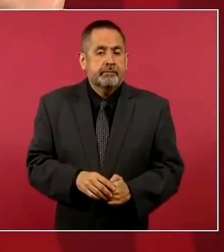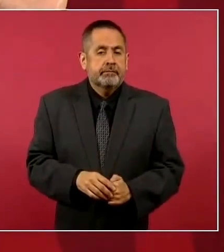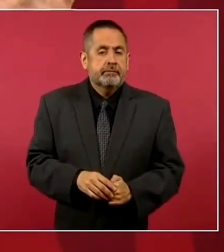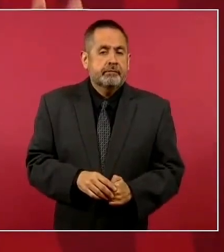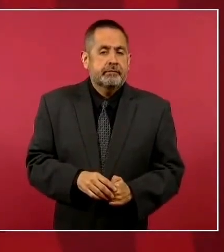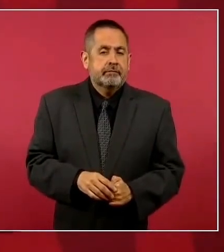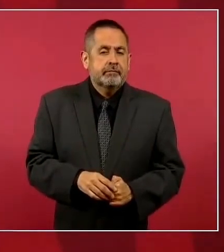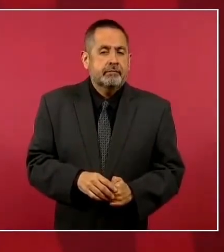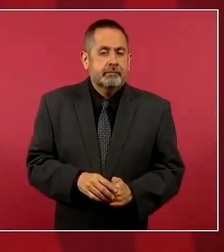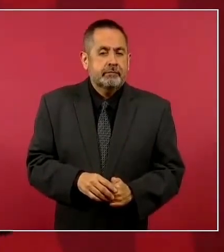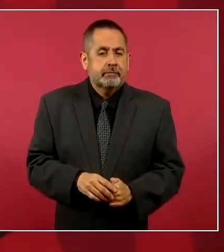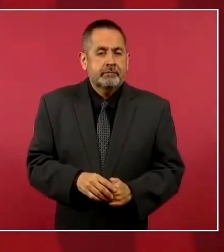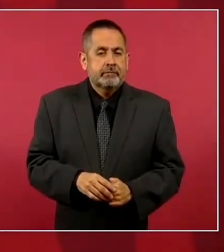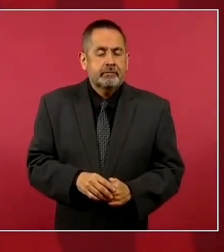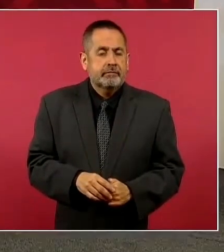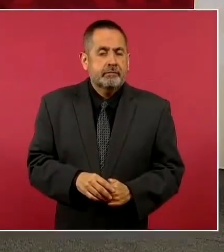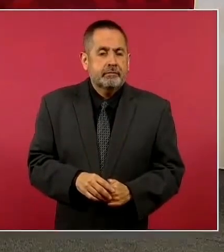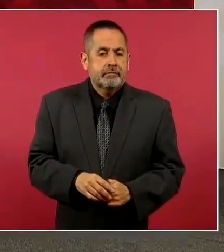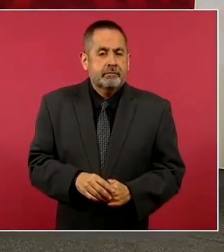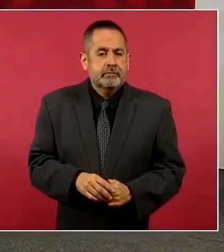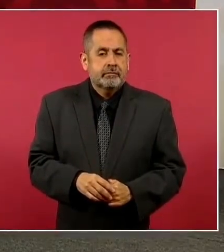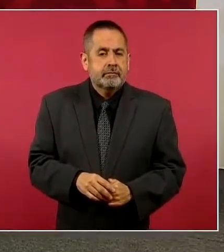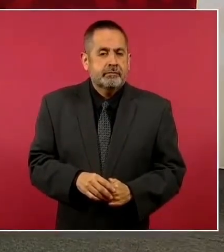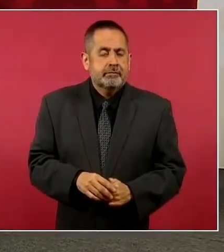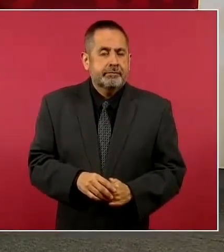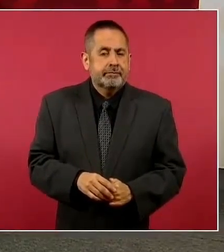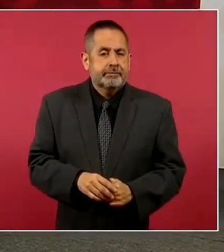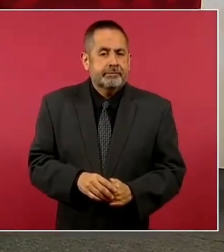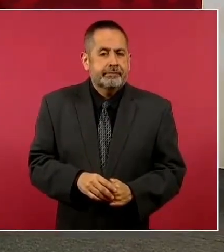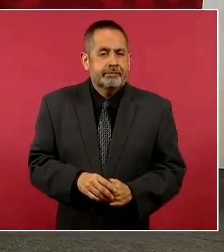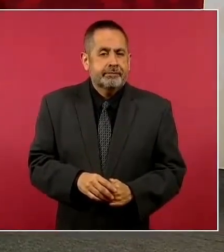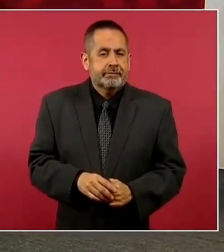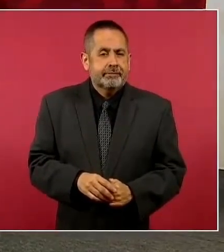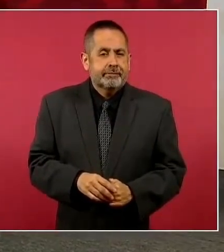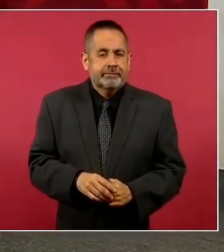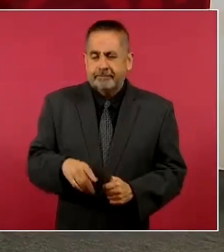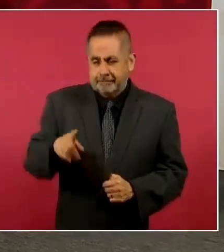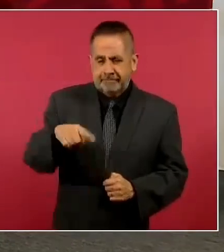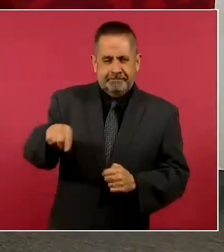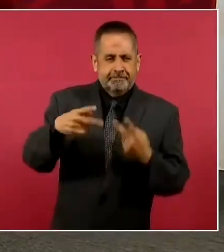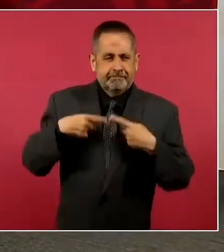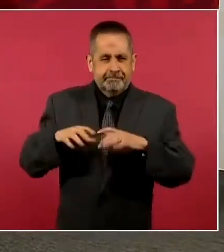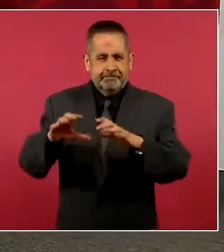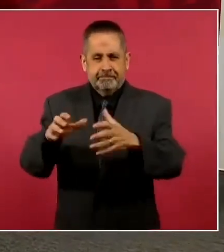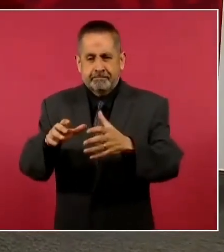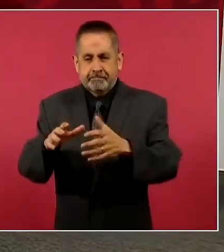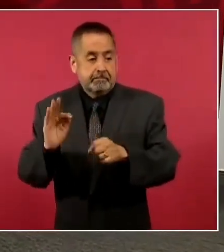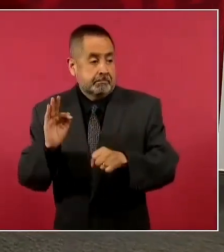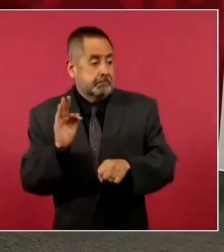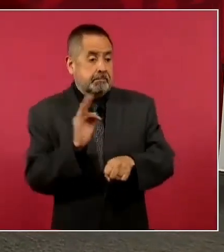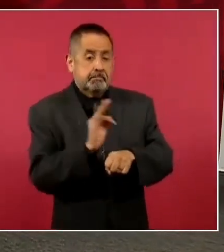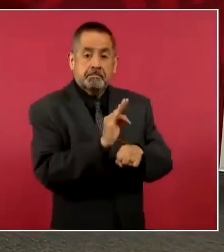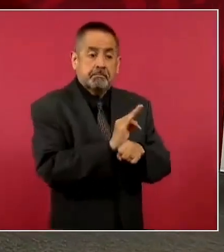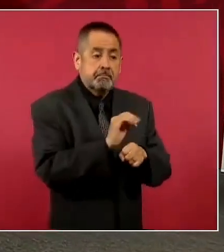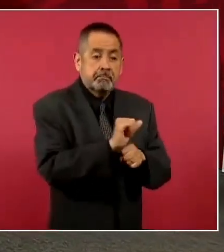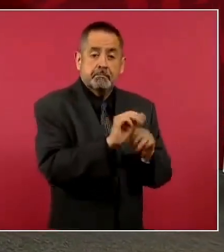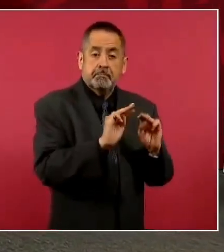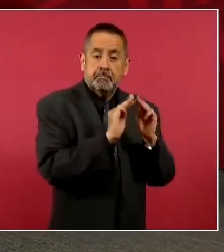protege a los traficantes,